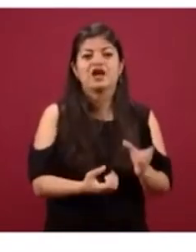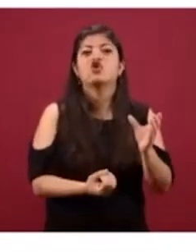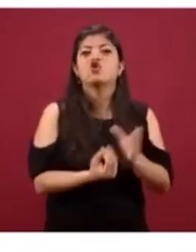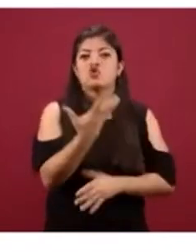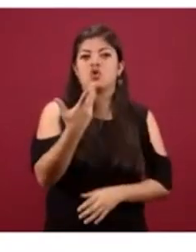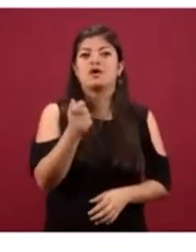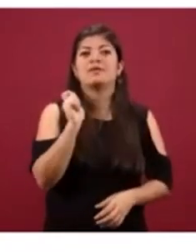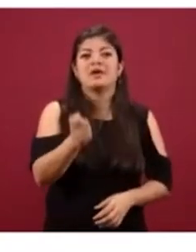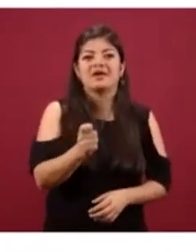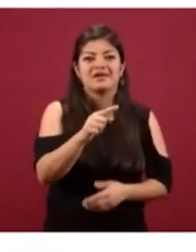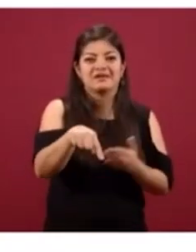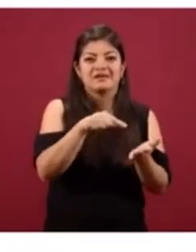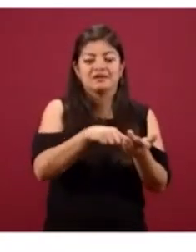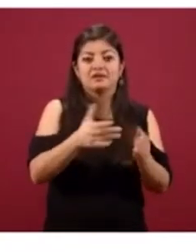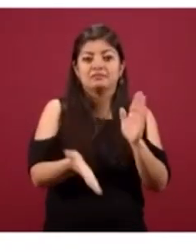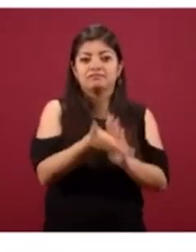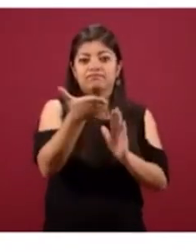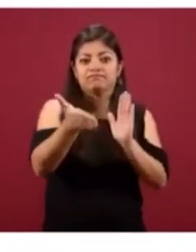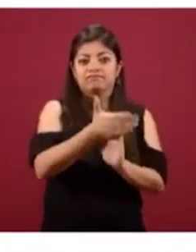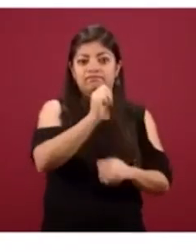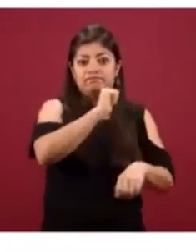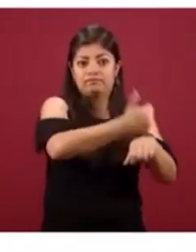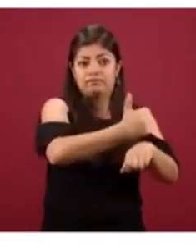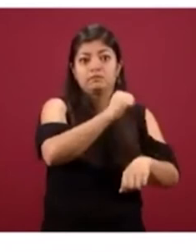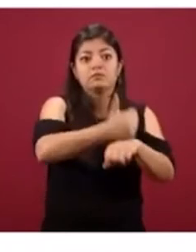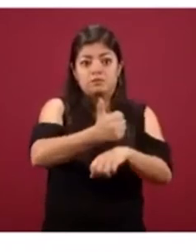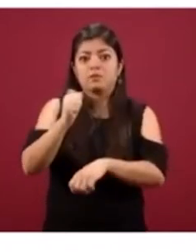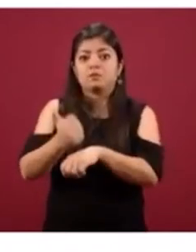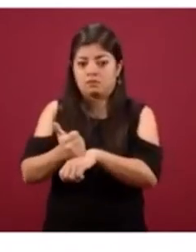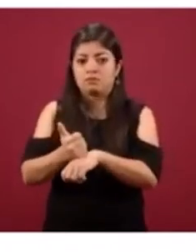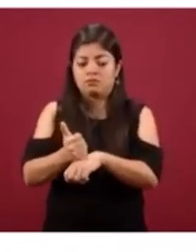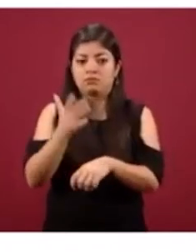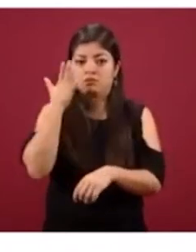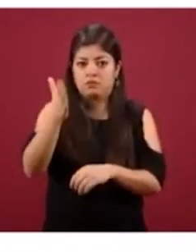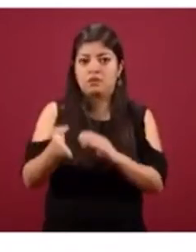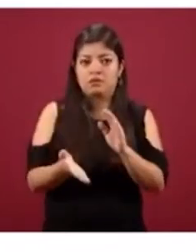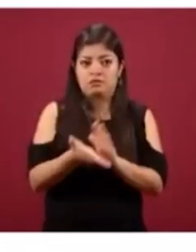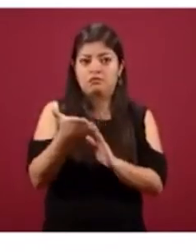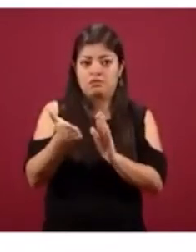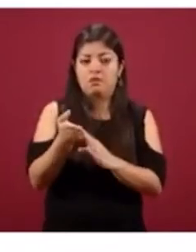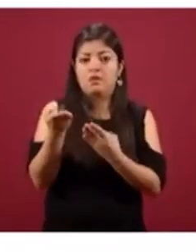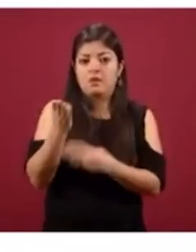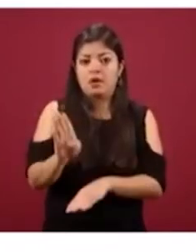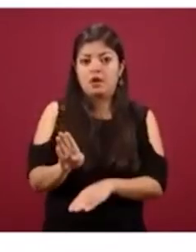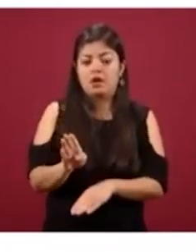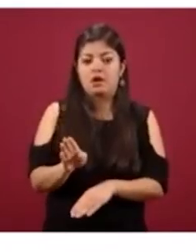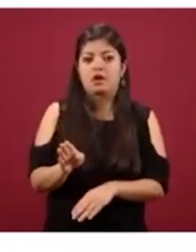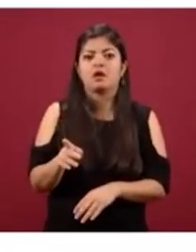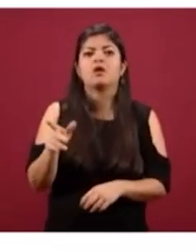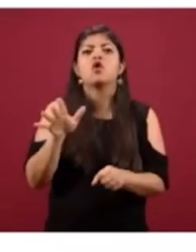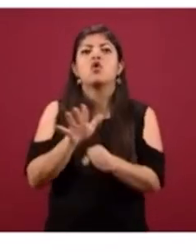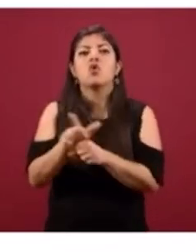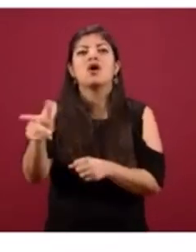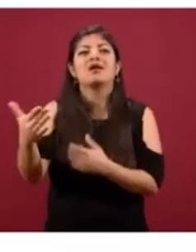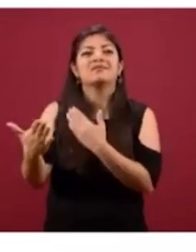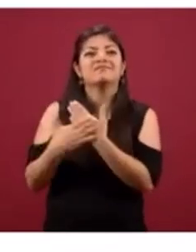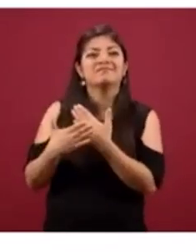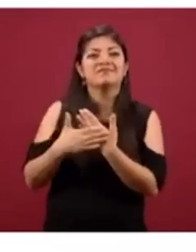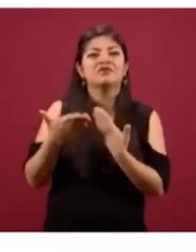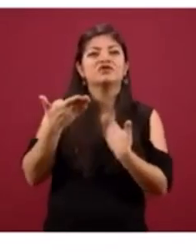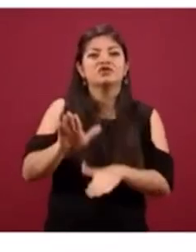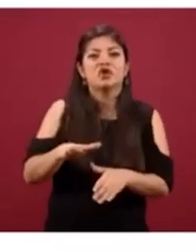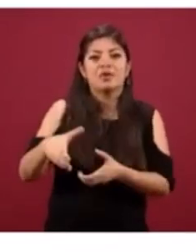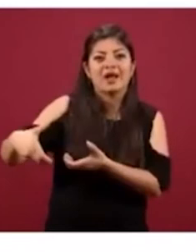sedes que se irán construyendo y que aquí nos informaron, con los caminos rurales, con la